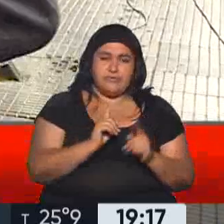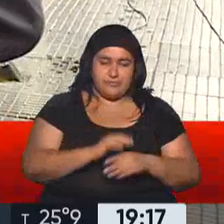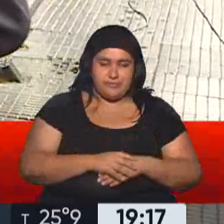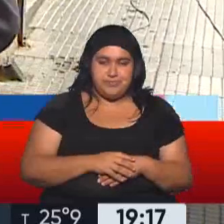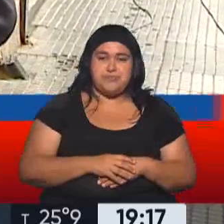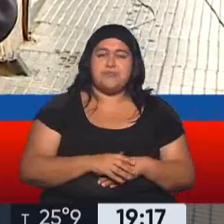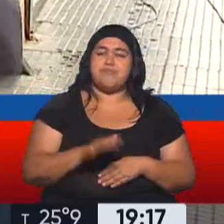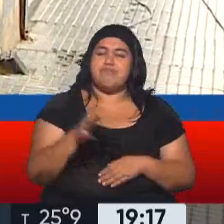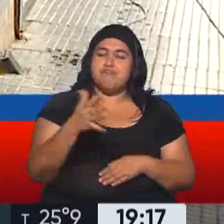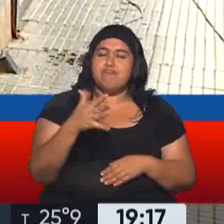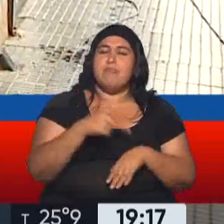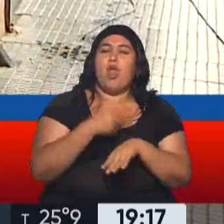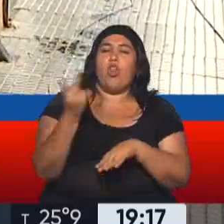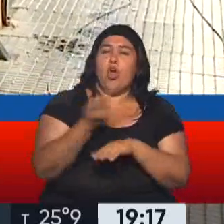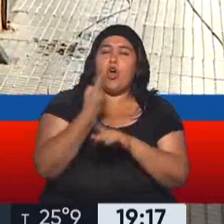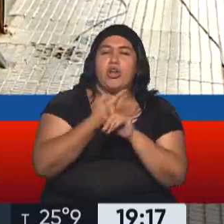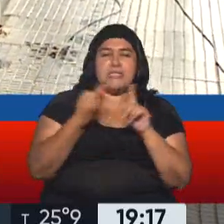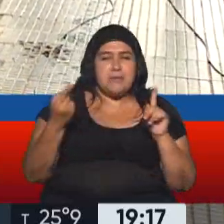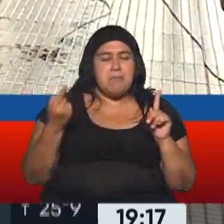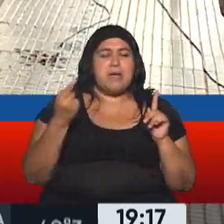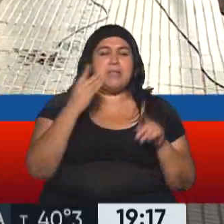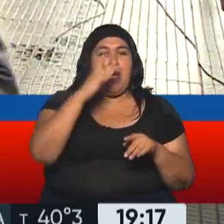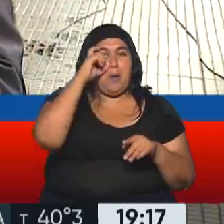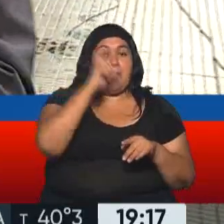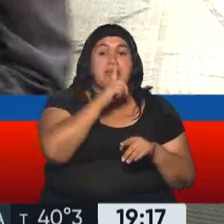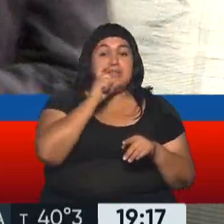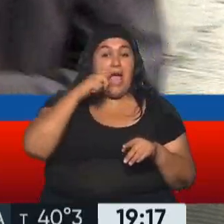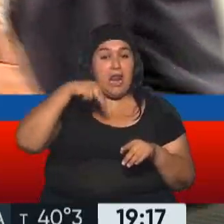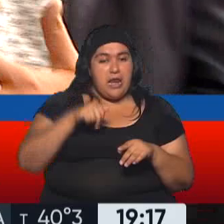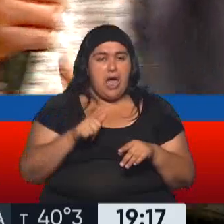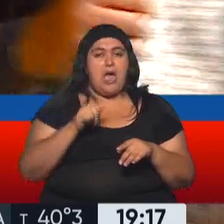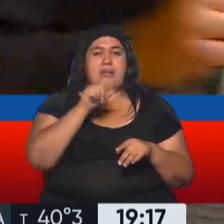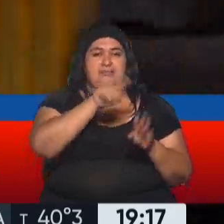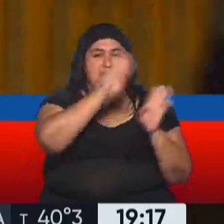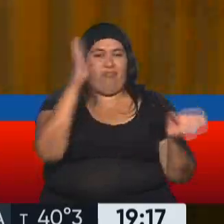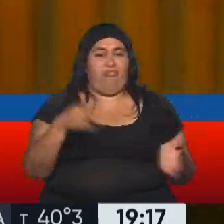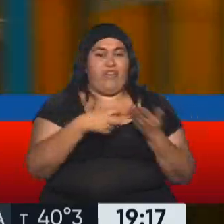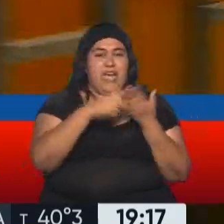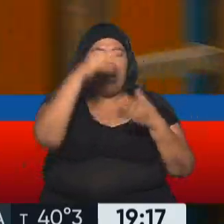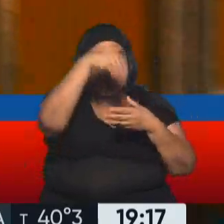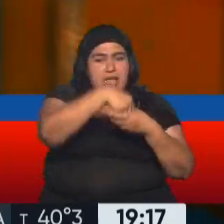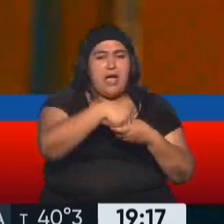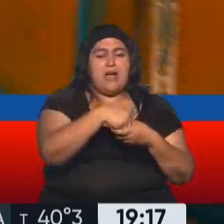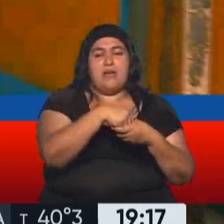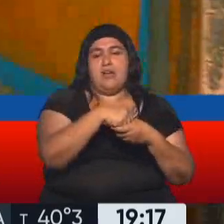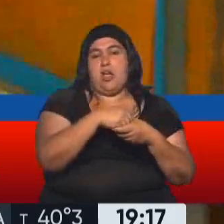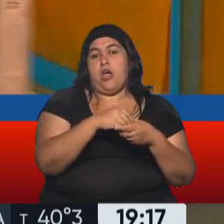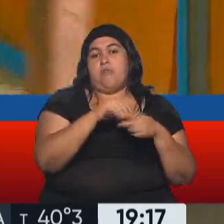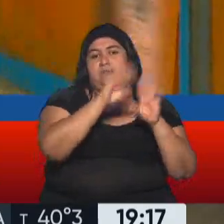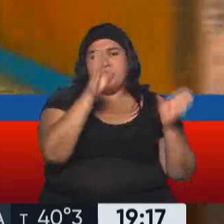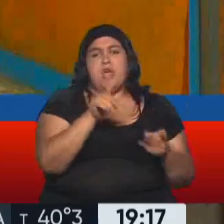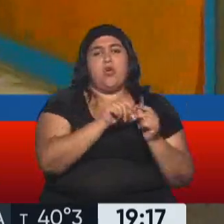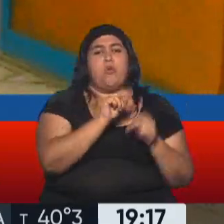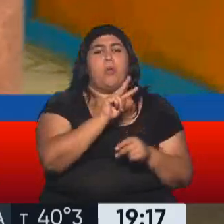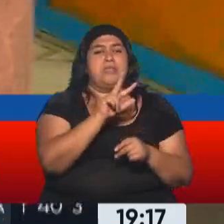Hace más de dos horas y media que Betiana permanece en el interior de esta Fiscalía 23, ubicada en